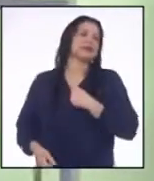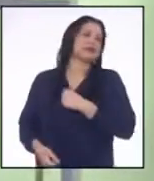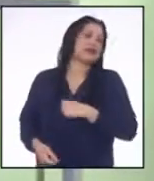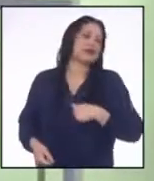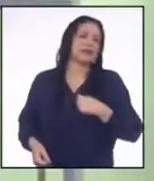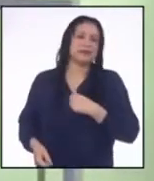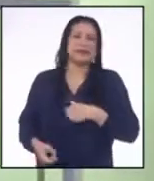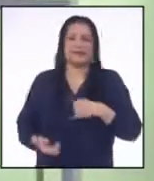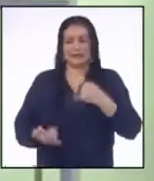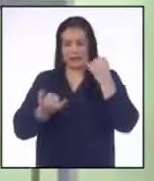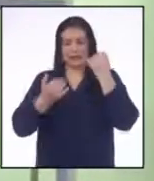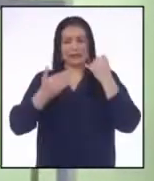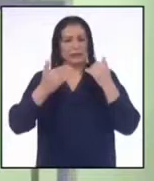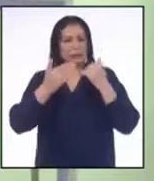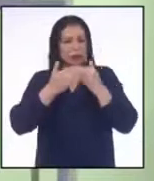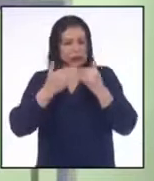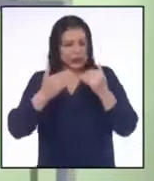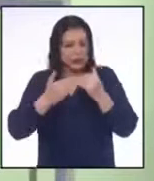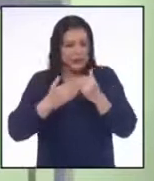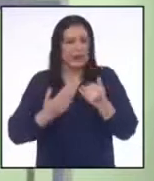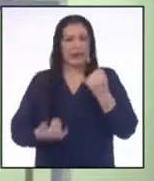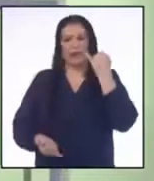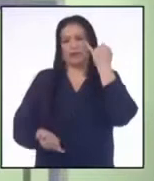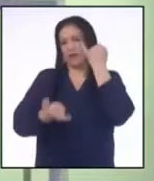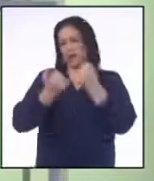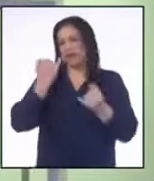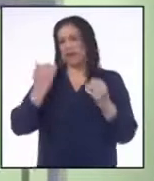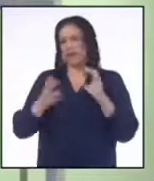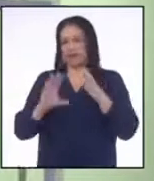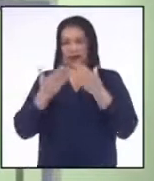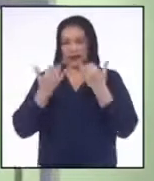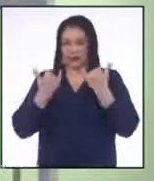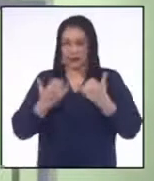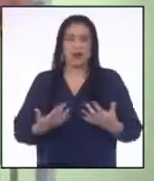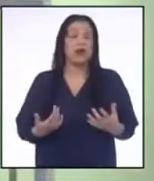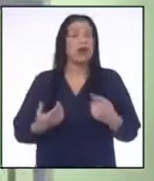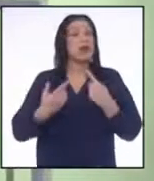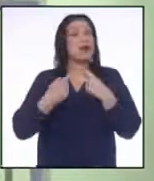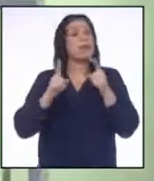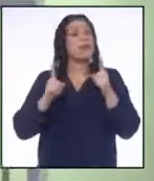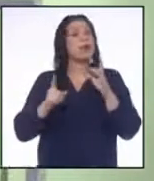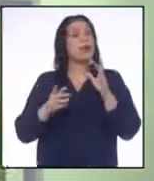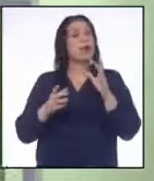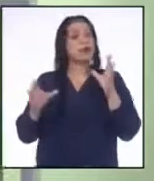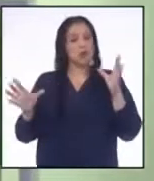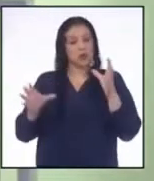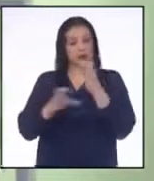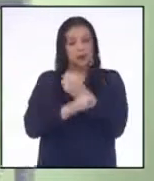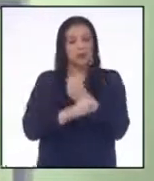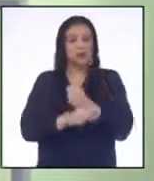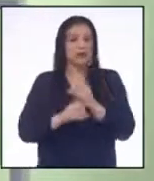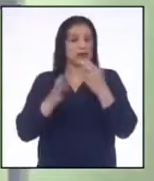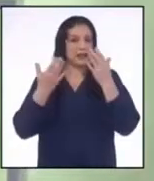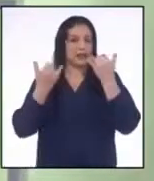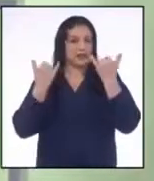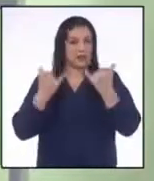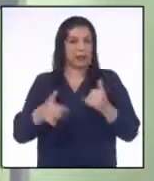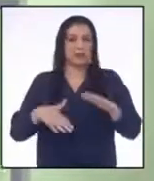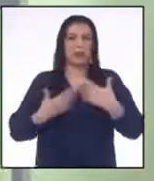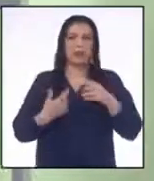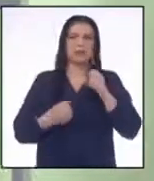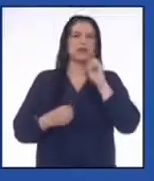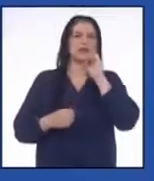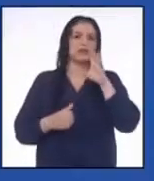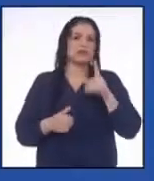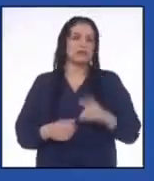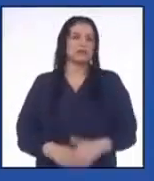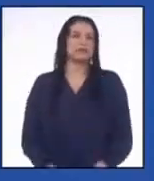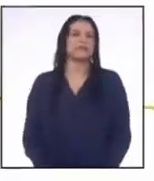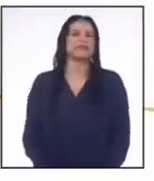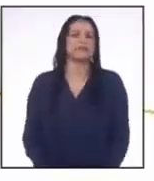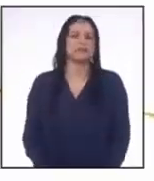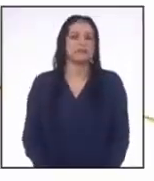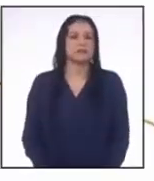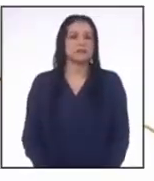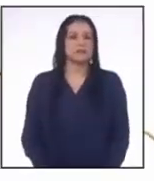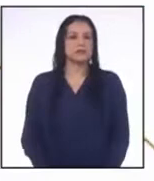Lamentablemente ya estamos acercándonos al final del programa Pero como conclusiones para el programa de hoy Podemos afirmar que